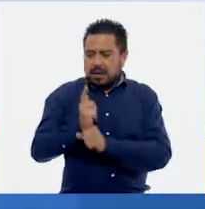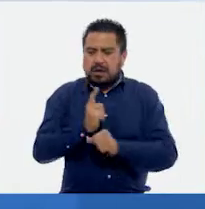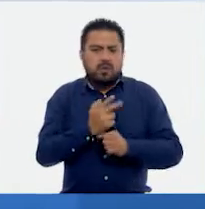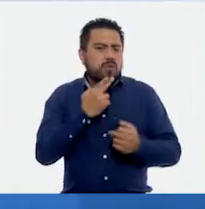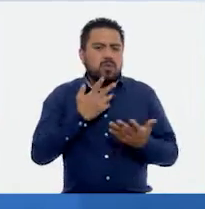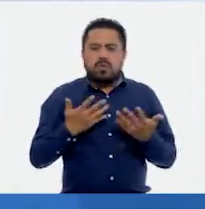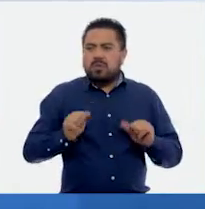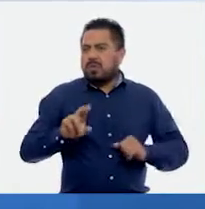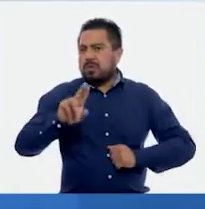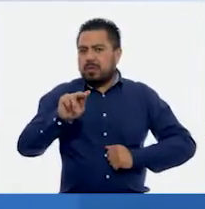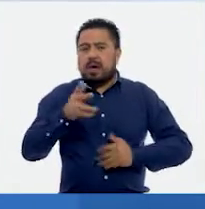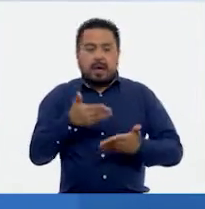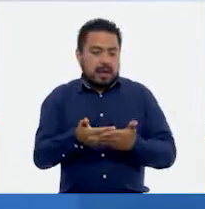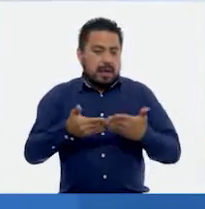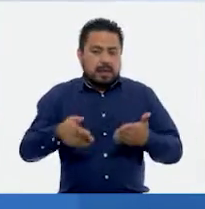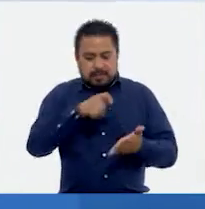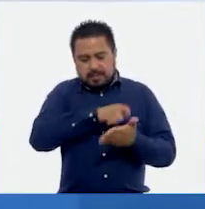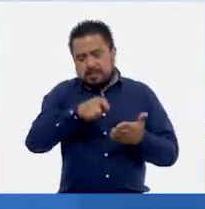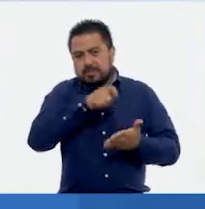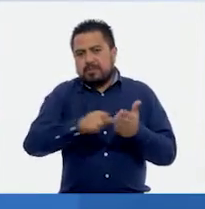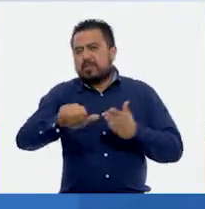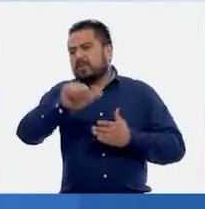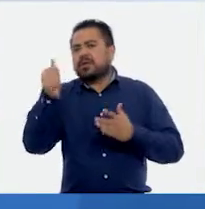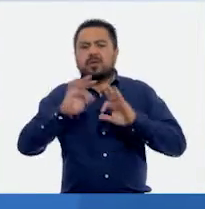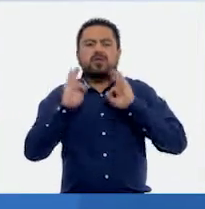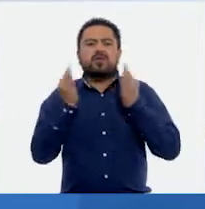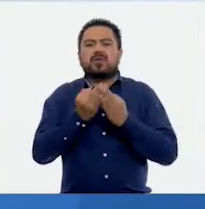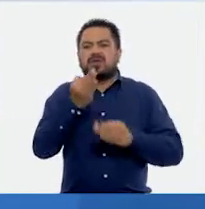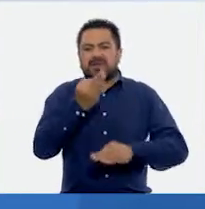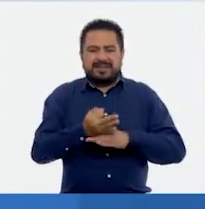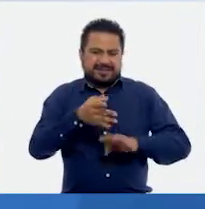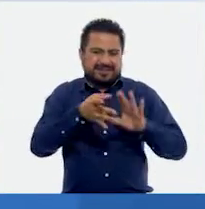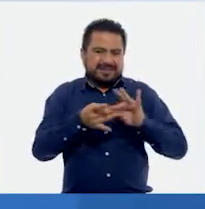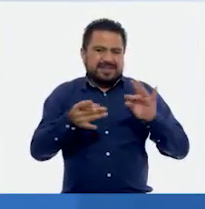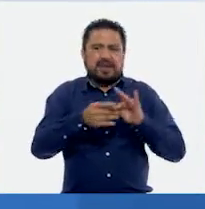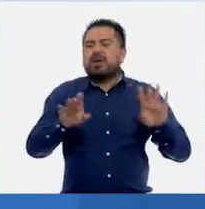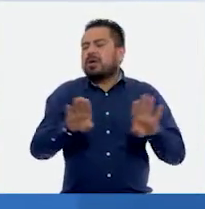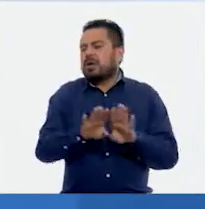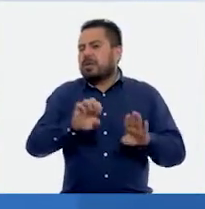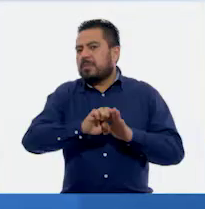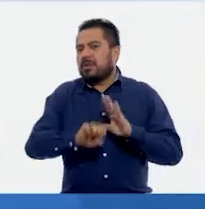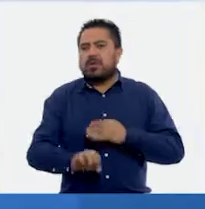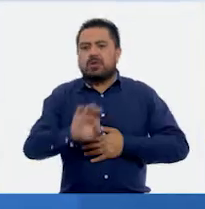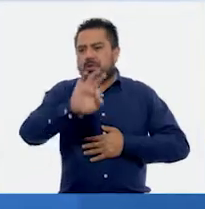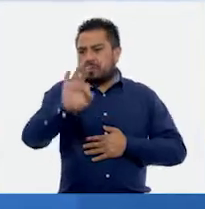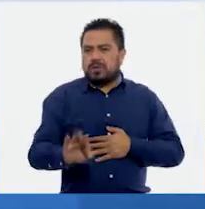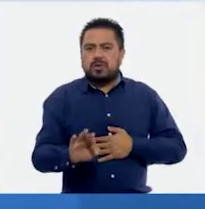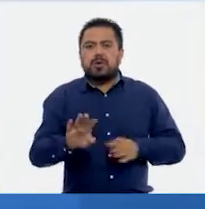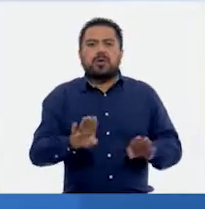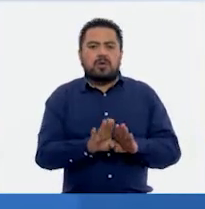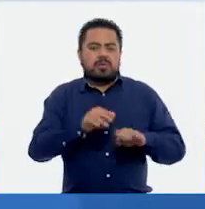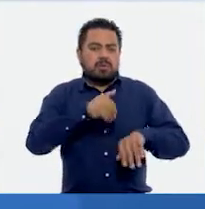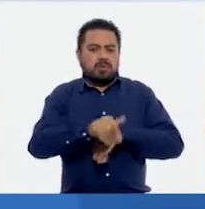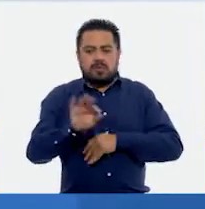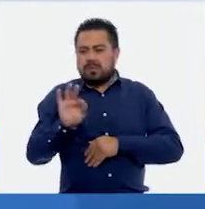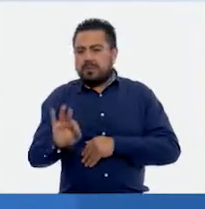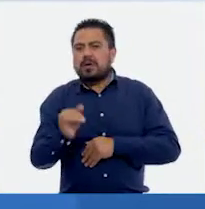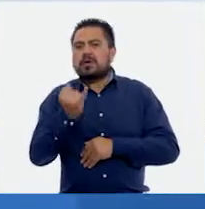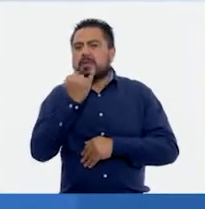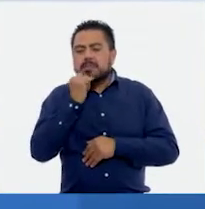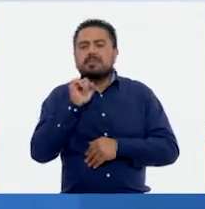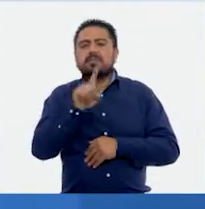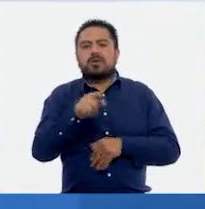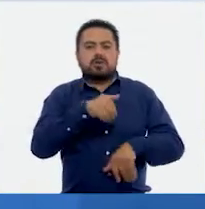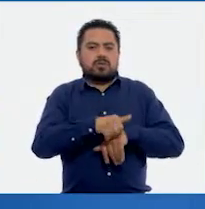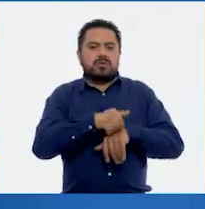utilizando y ahora escribirlos de las otras maneras que tú mencionas? Como porcentaje, ¿no? Como fracción y también como